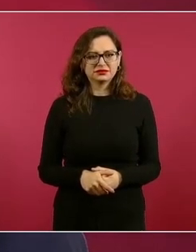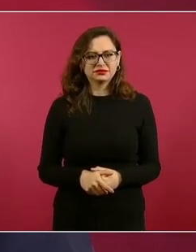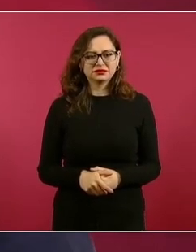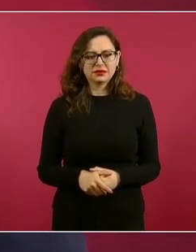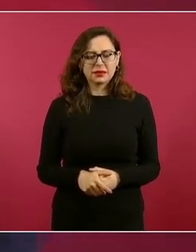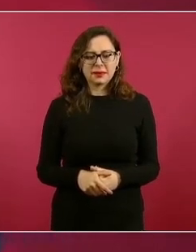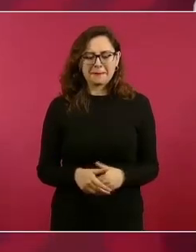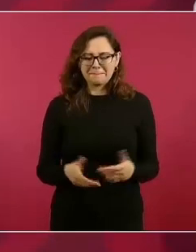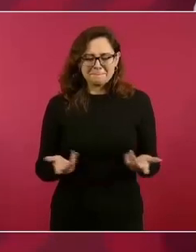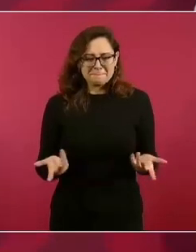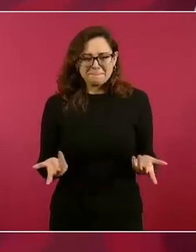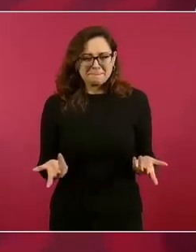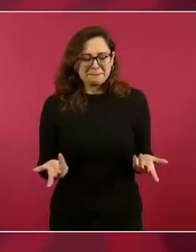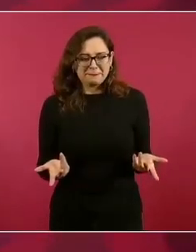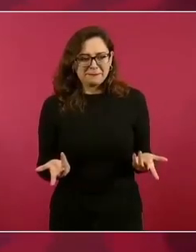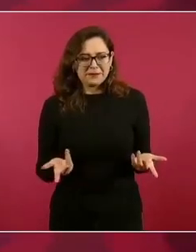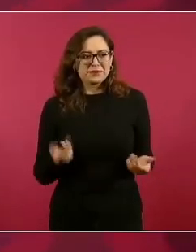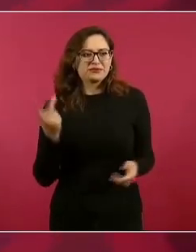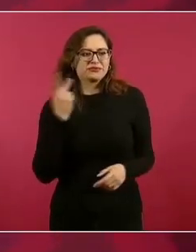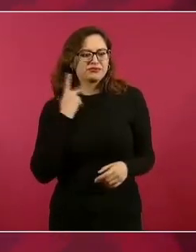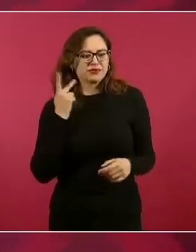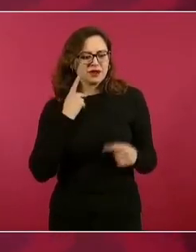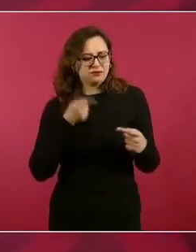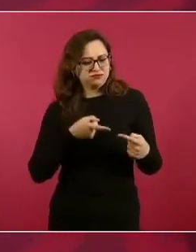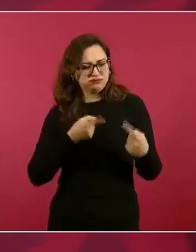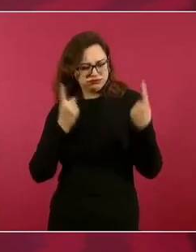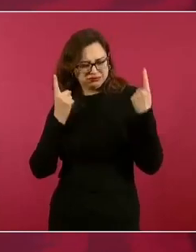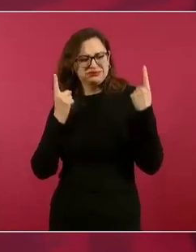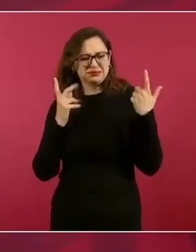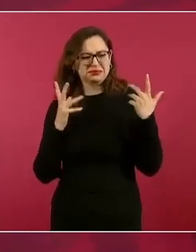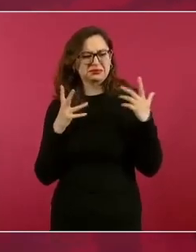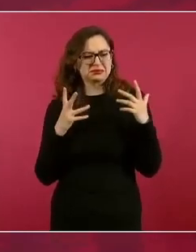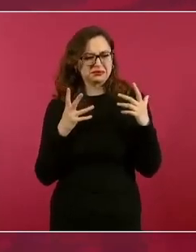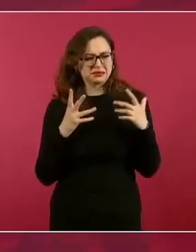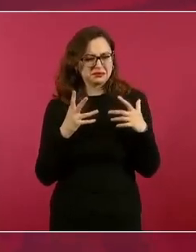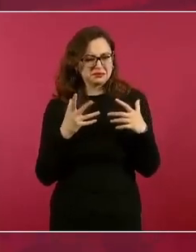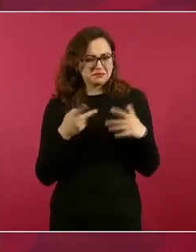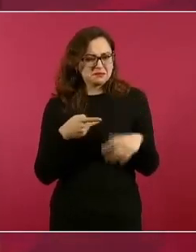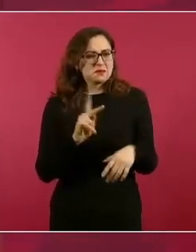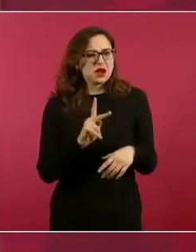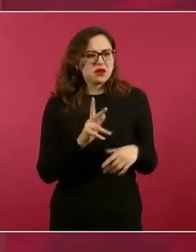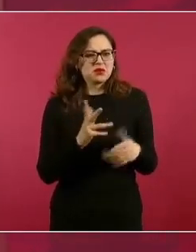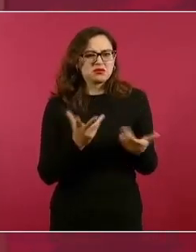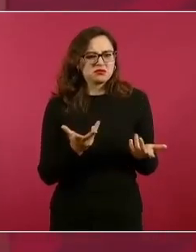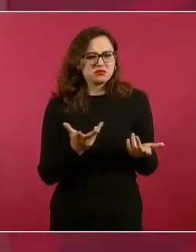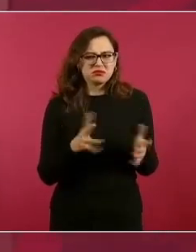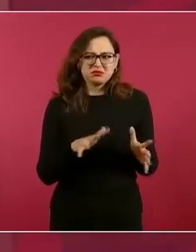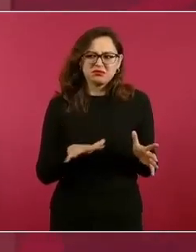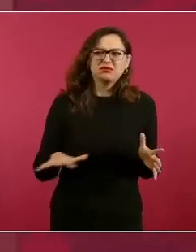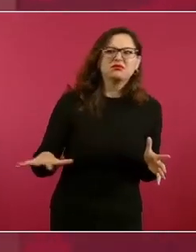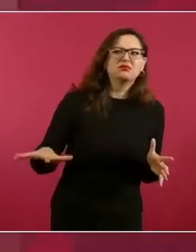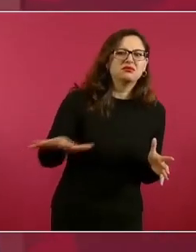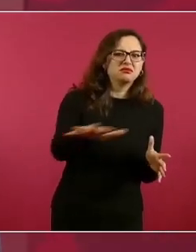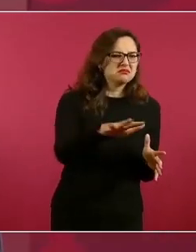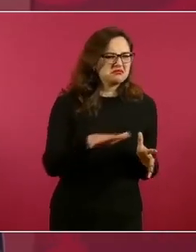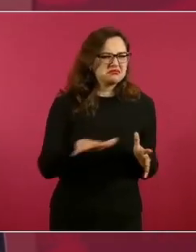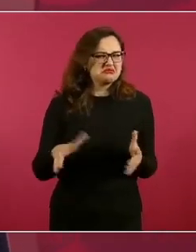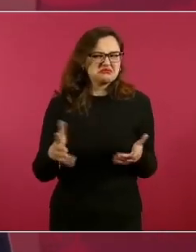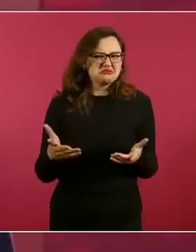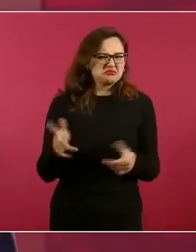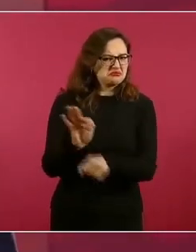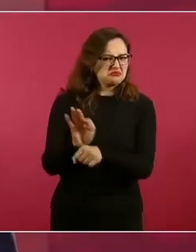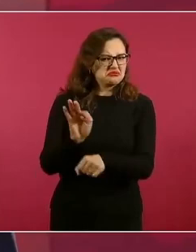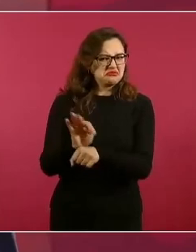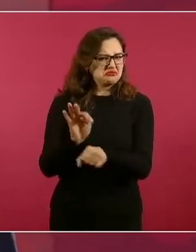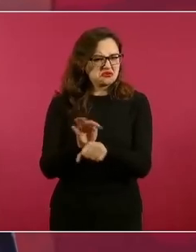por nuestras diferencias políticas. ¿Y dónde está la moral? ¿O es